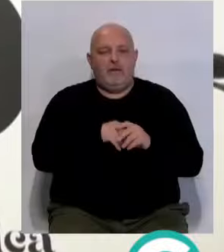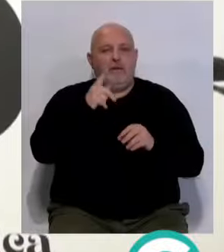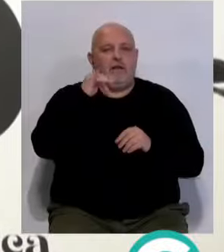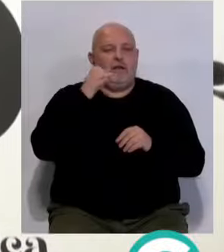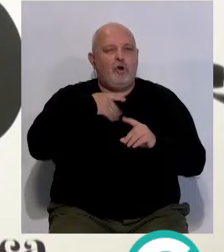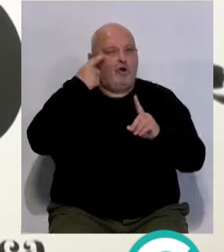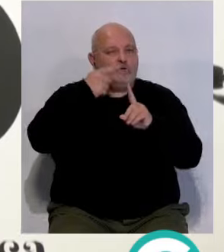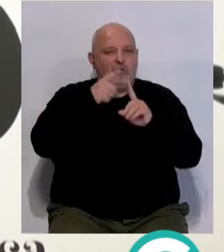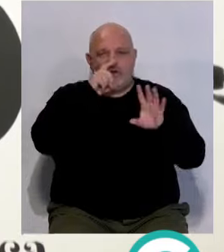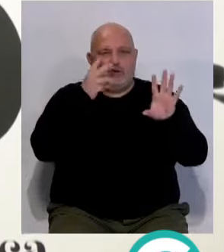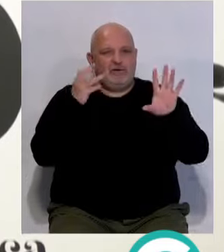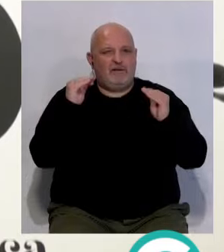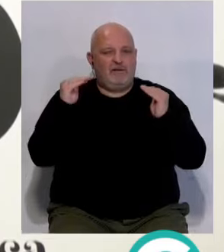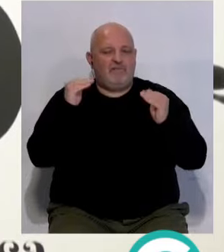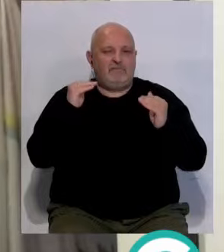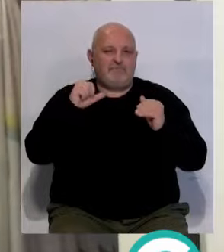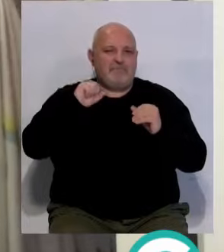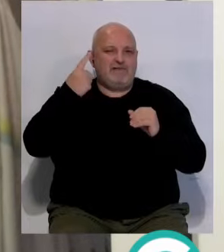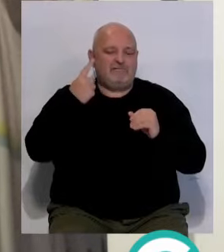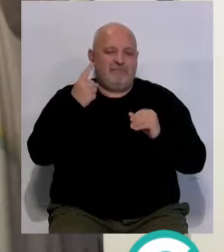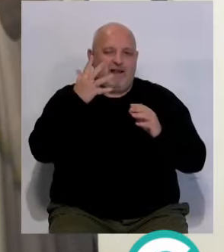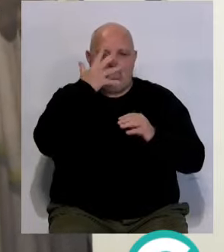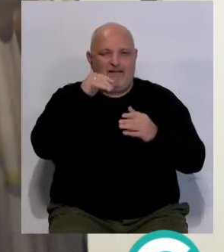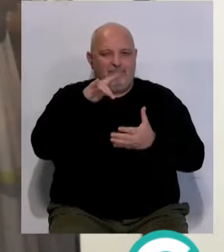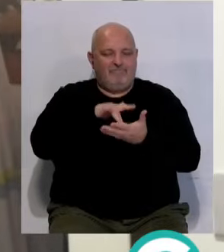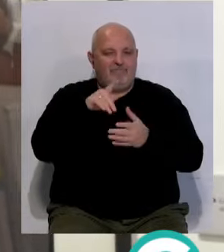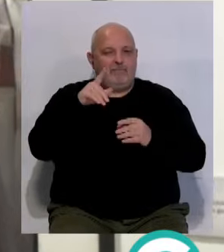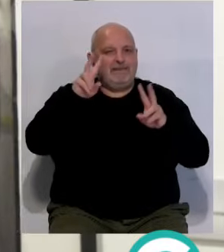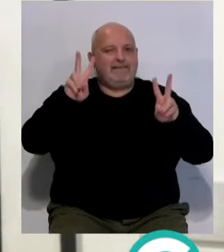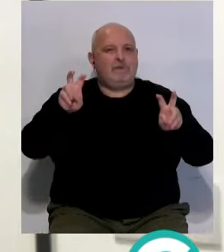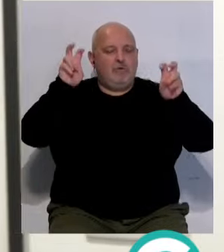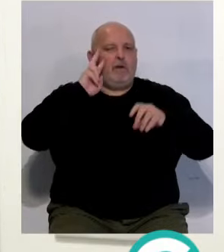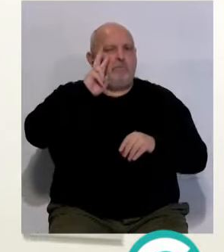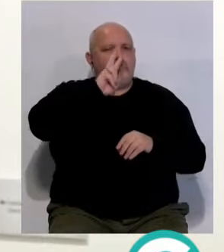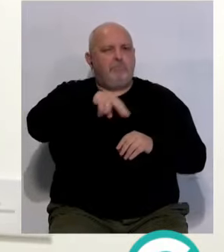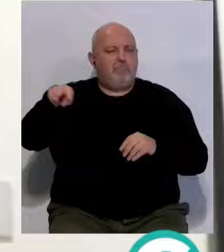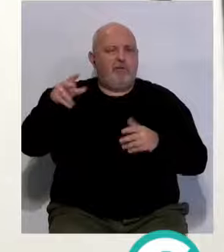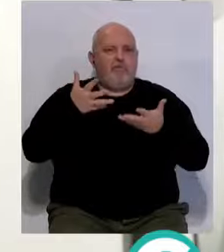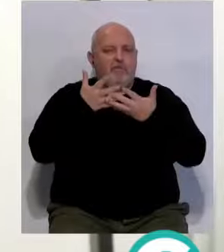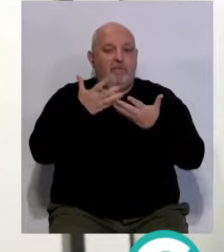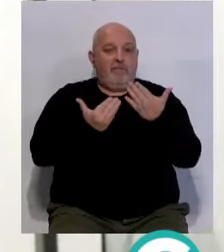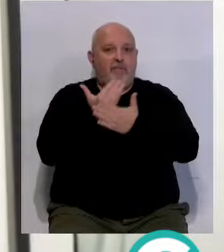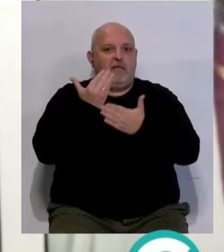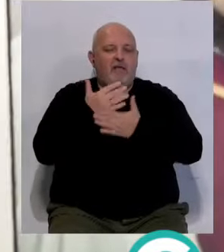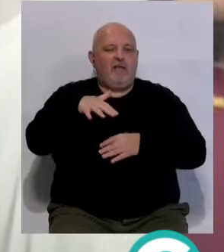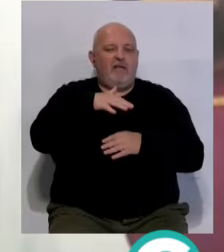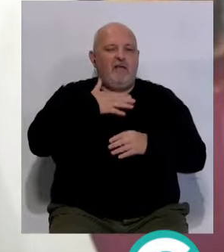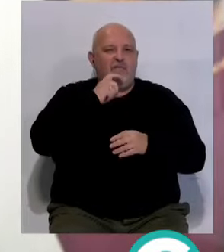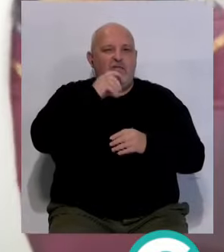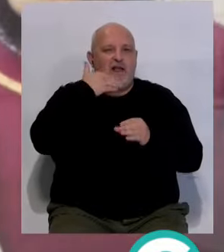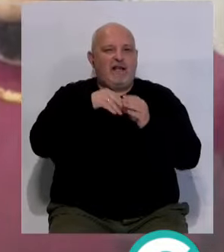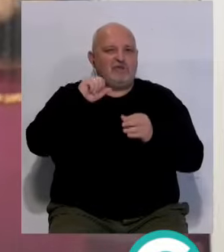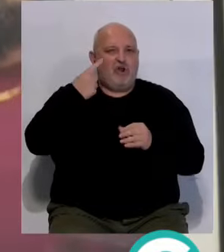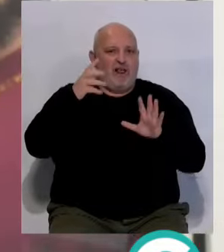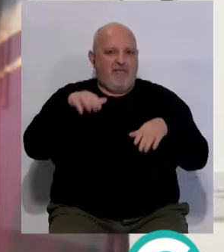Kiki Objetivo los 80, la década mágica del carnaval. Es el título de la exposición que ofrece estos días la sede de la Fundación